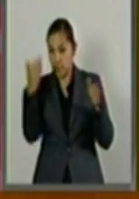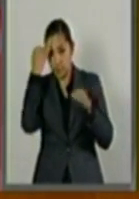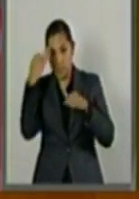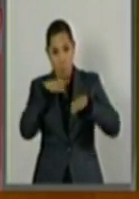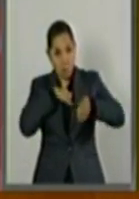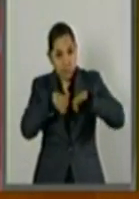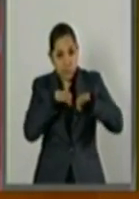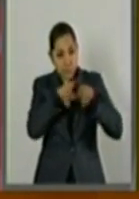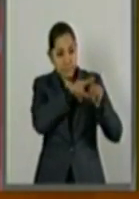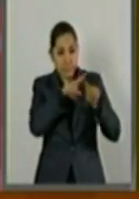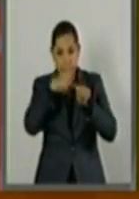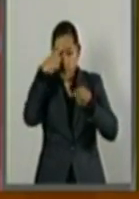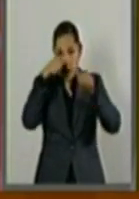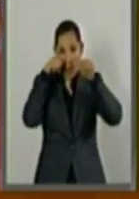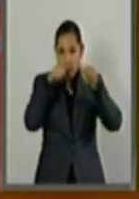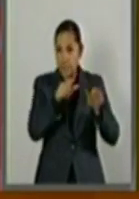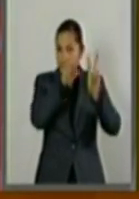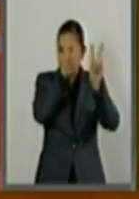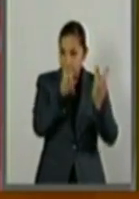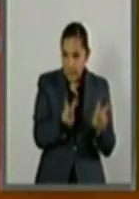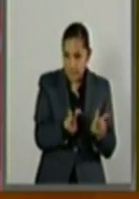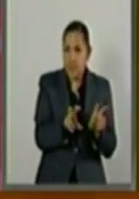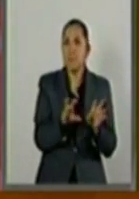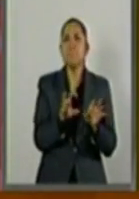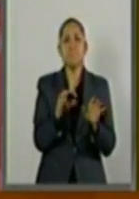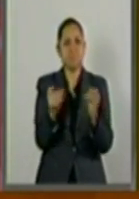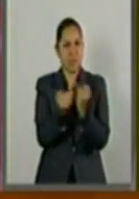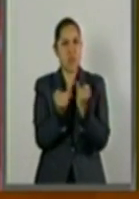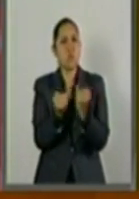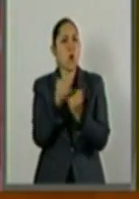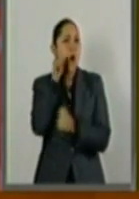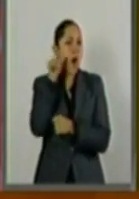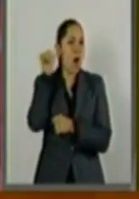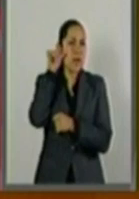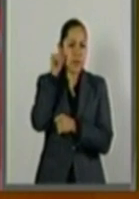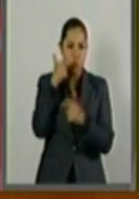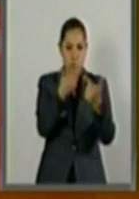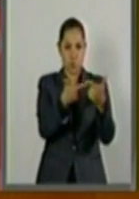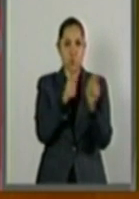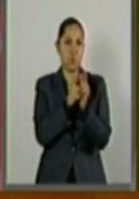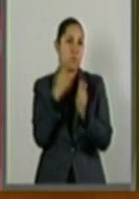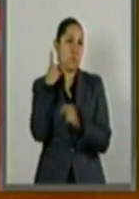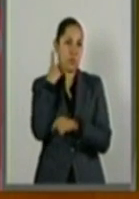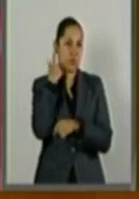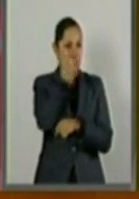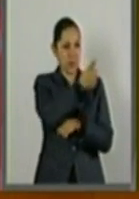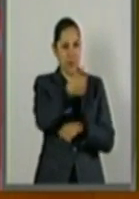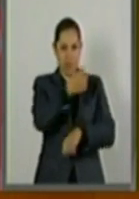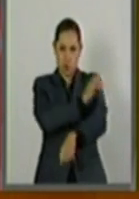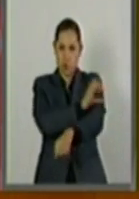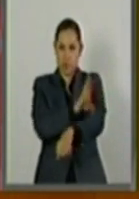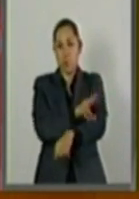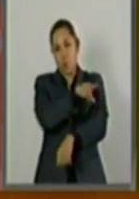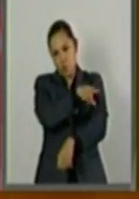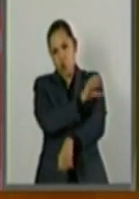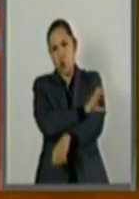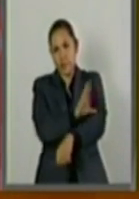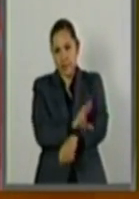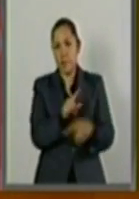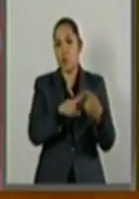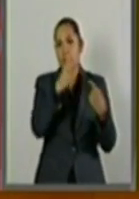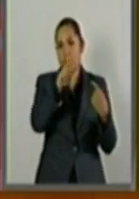suscribieron el día de ayer los coordinadores de los grupos parlamentarios, del Partido Verde Ecologista, del